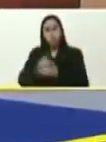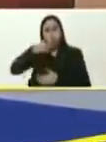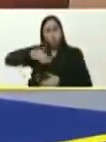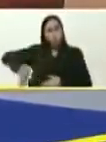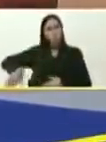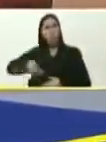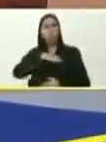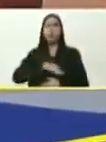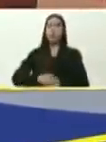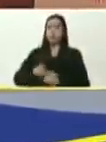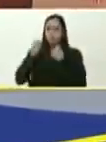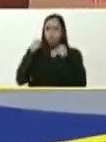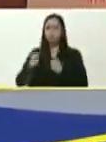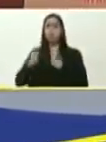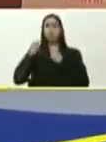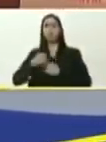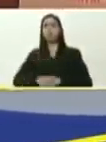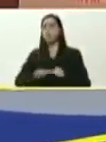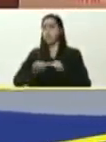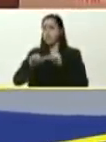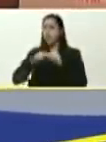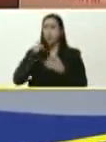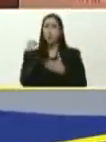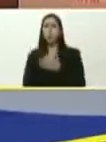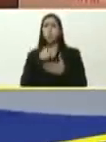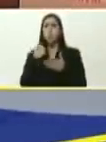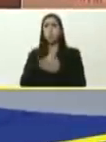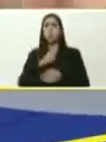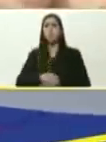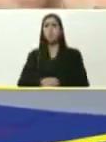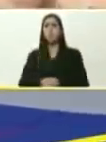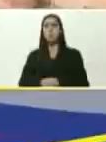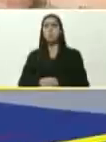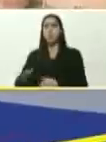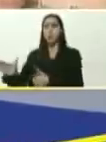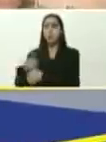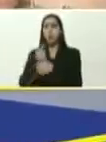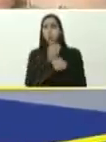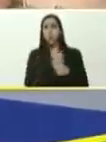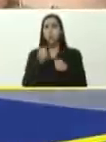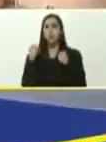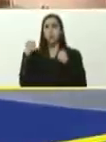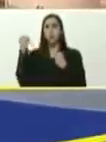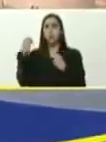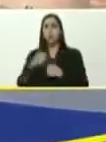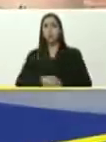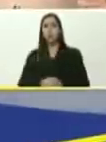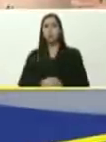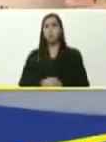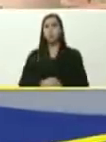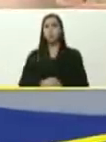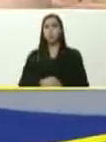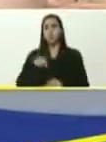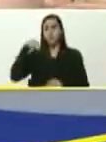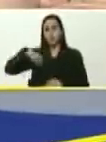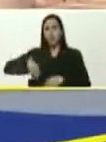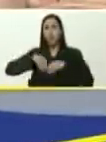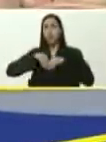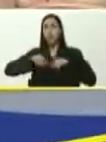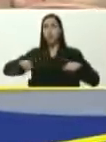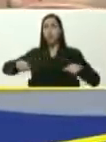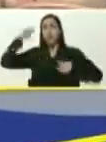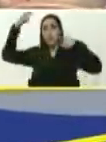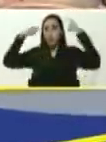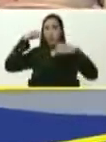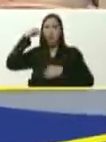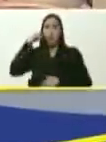tenga la certeza, que el pueblo de Miranda, va a seguir luchando, batallando, conquistando, nuevas victorias, así que desde los valles del Tuy, desde esta tierra, chavista,